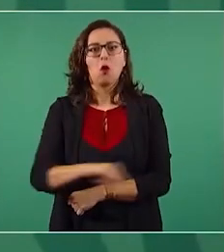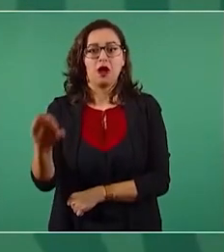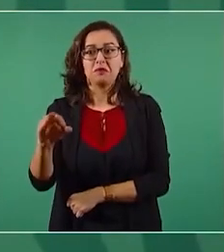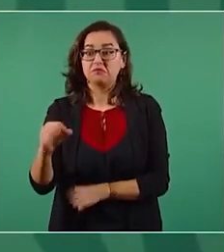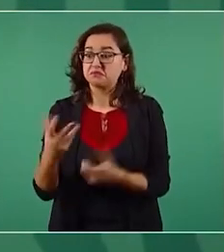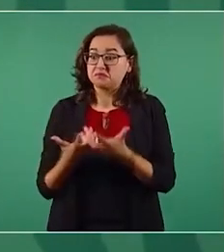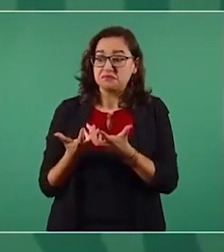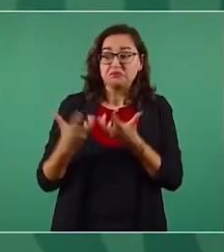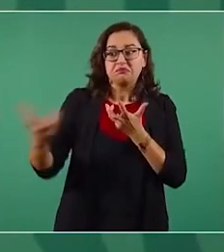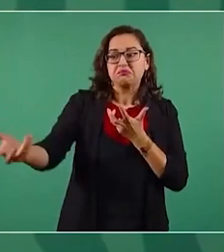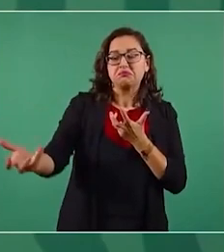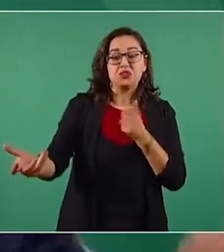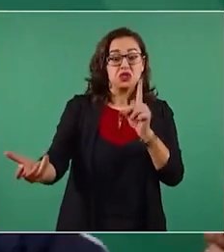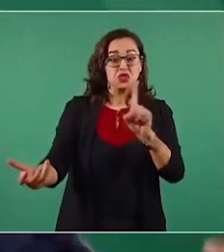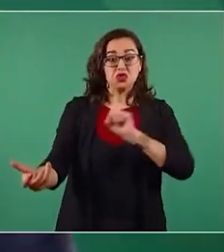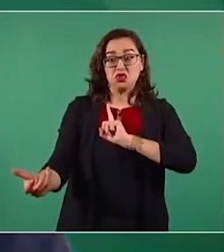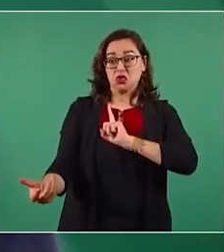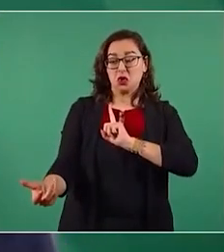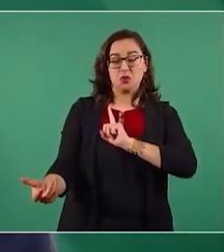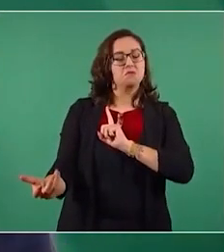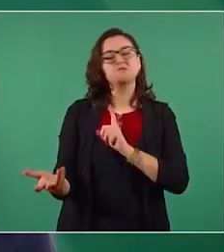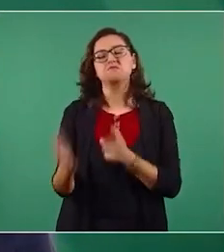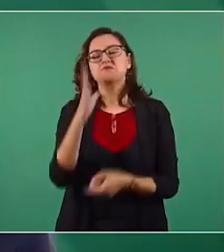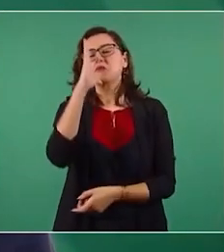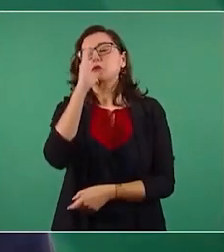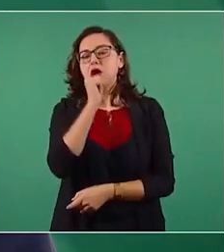lanzadas, las embestidas de los medios?